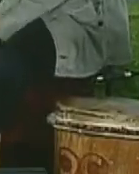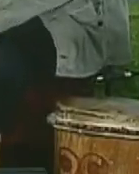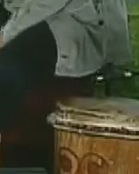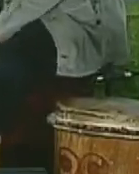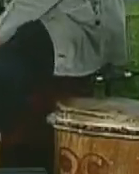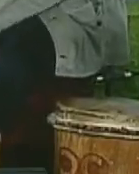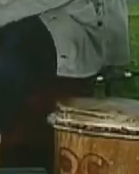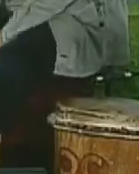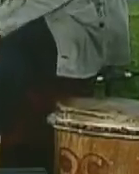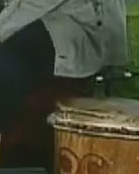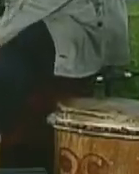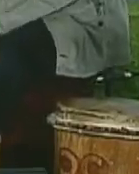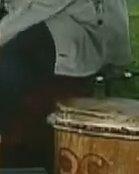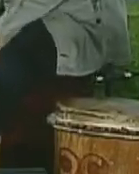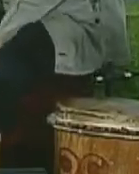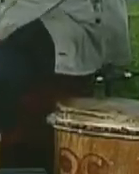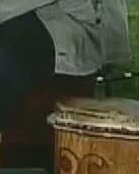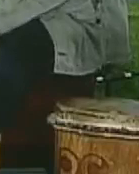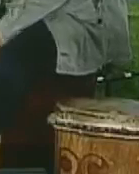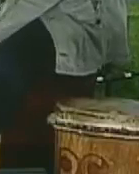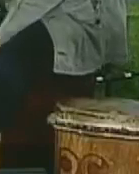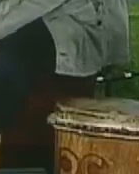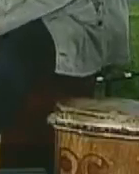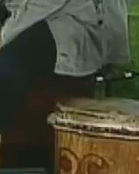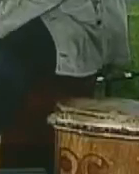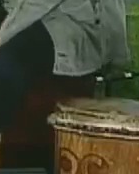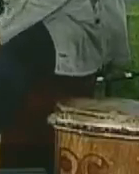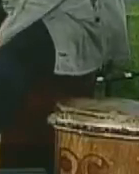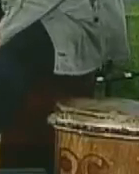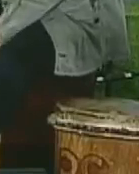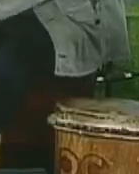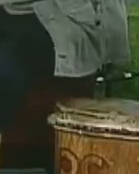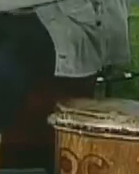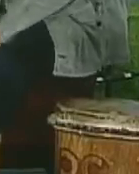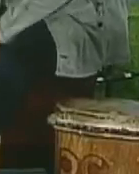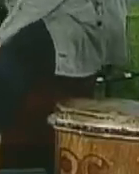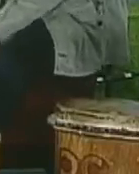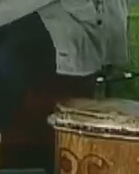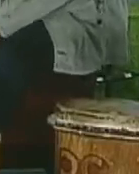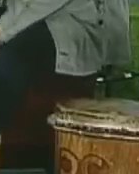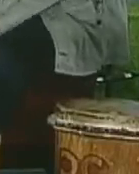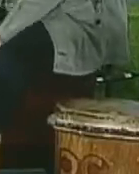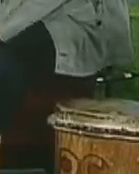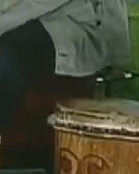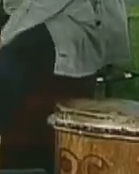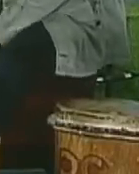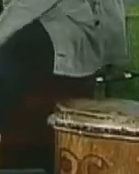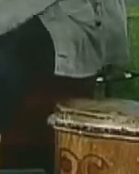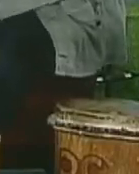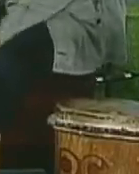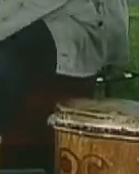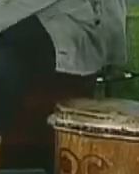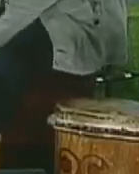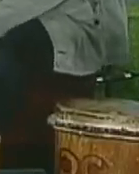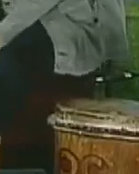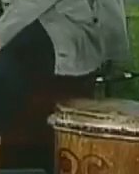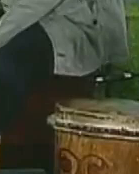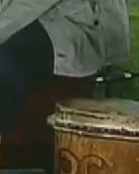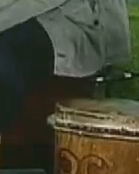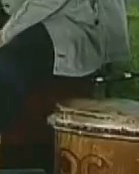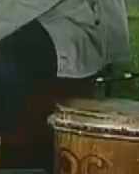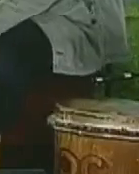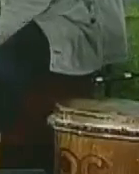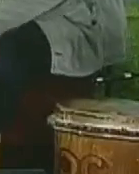y evaluar, la conciencia, en torno, a la crisis climática, en la actualidad, también, se tiene